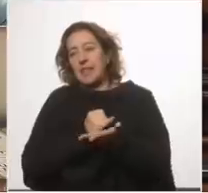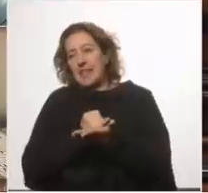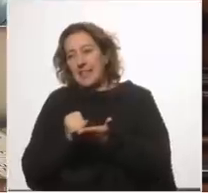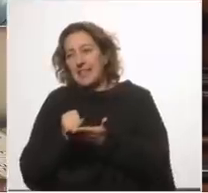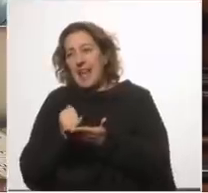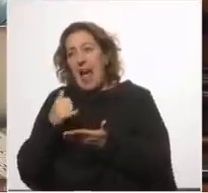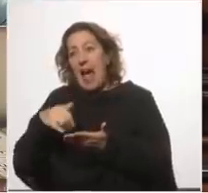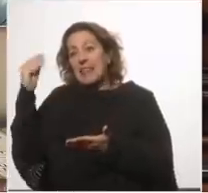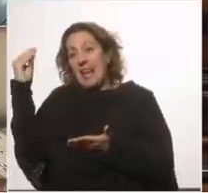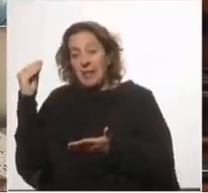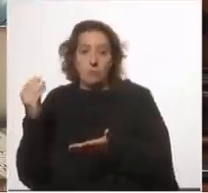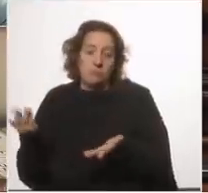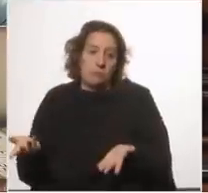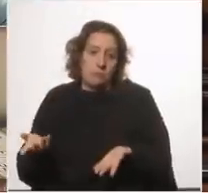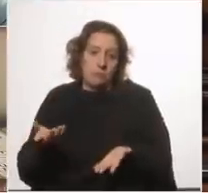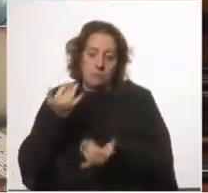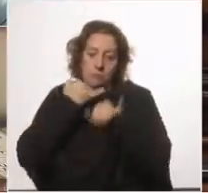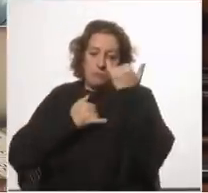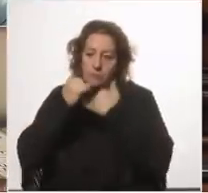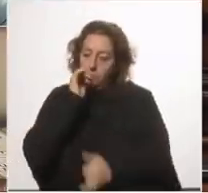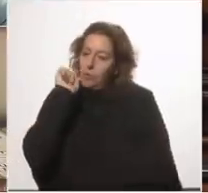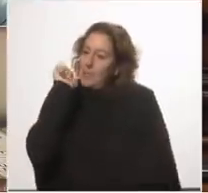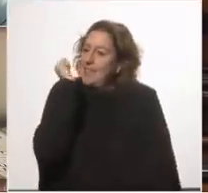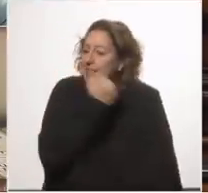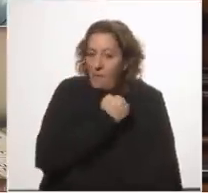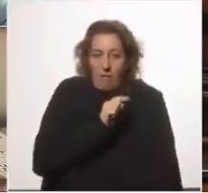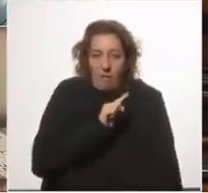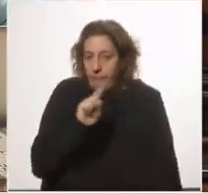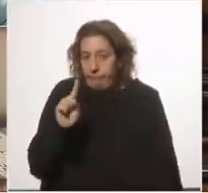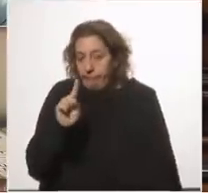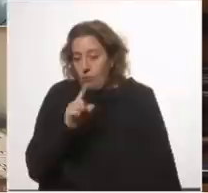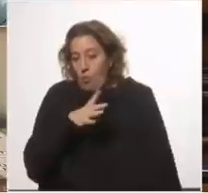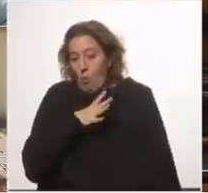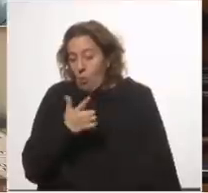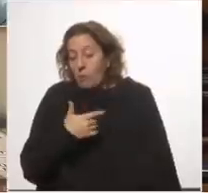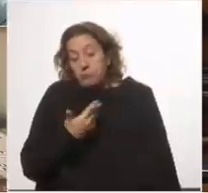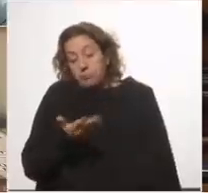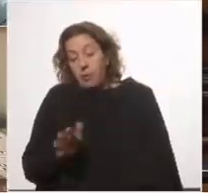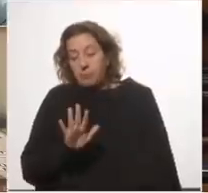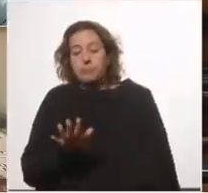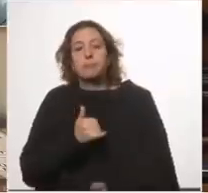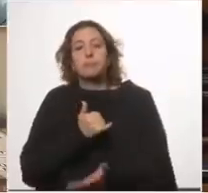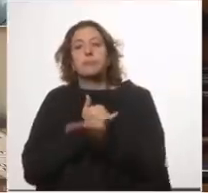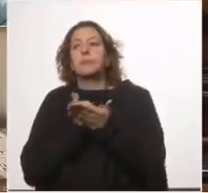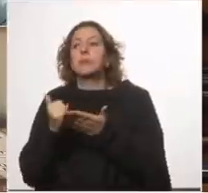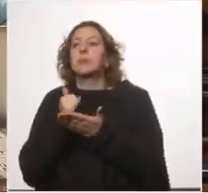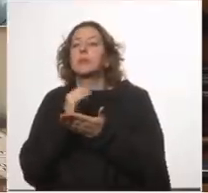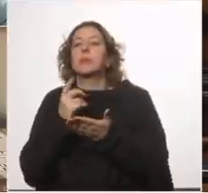información reservada y no se tiene una pena porque se podría tener un índice un poquito más riguroso pero el índice Google que es bastante riguroso